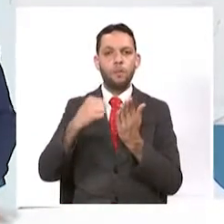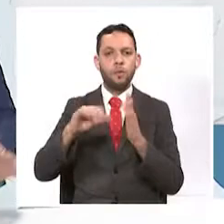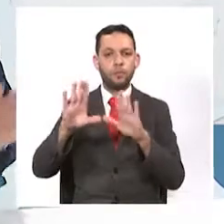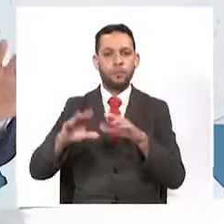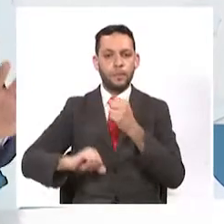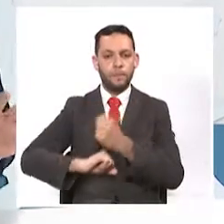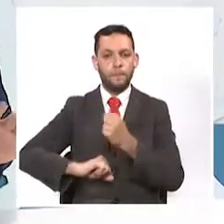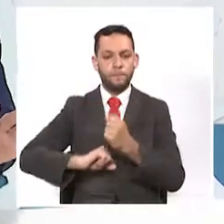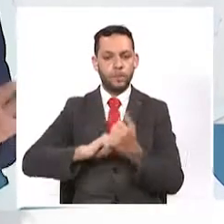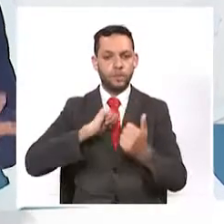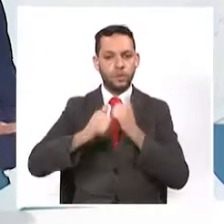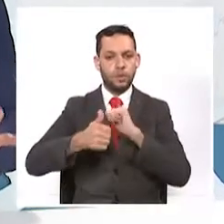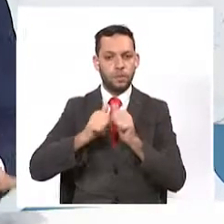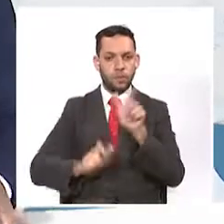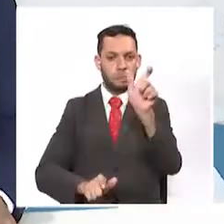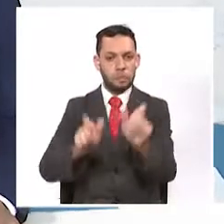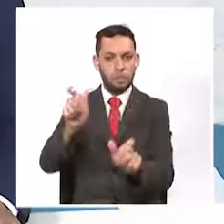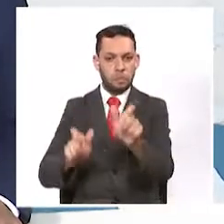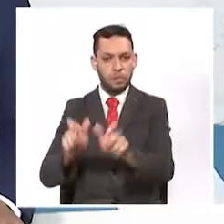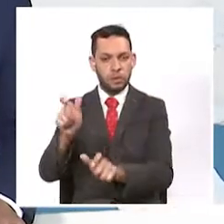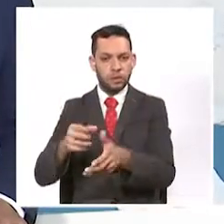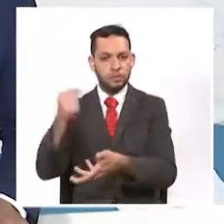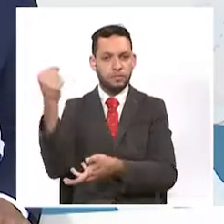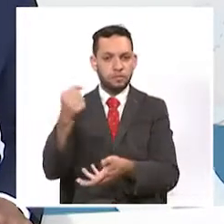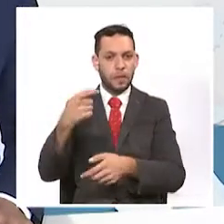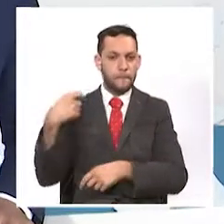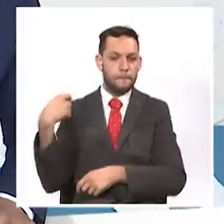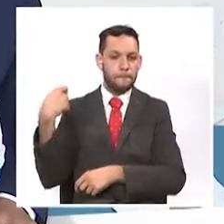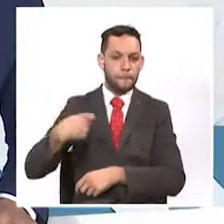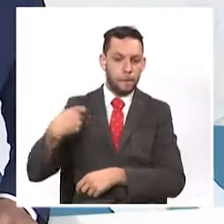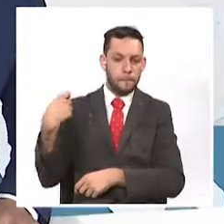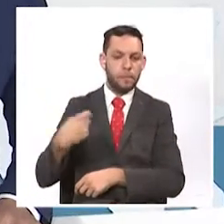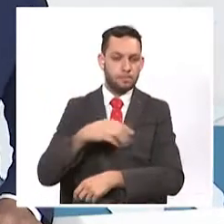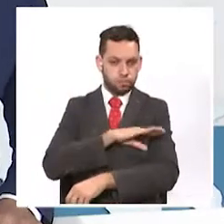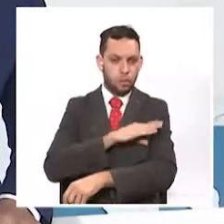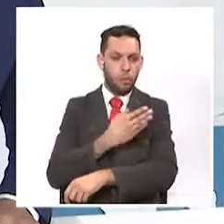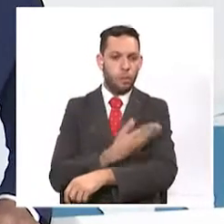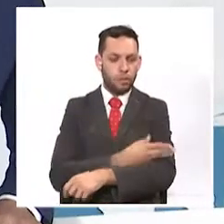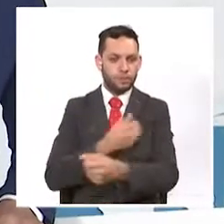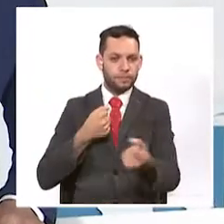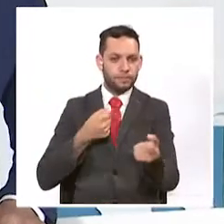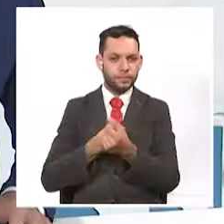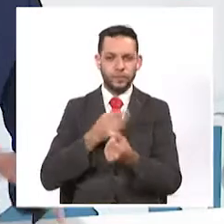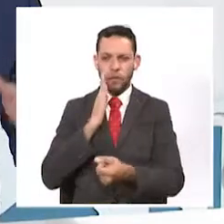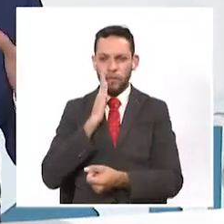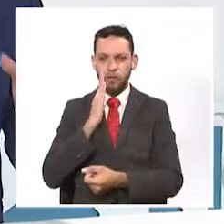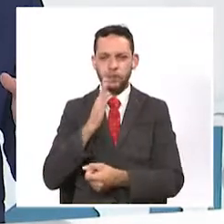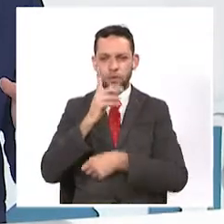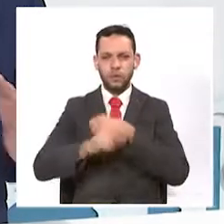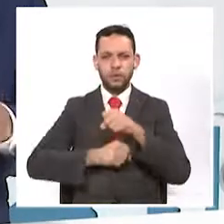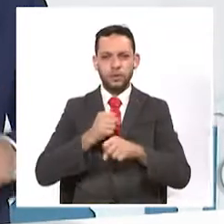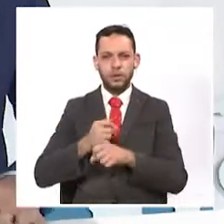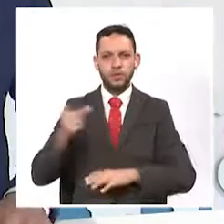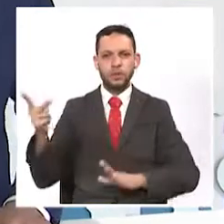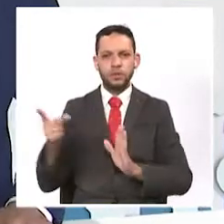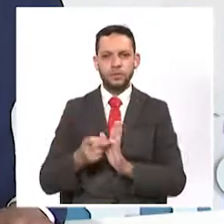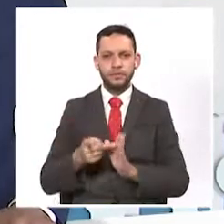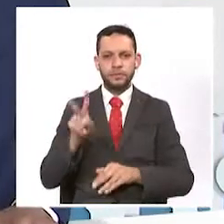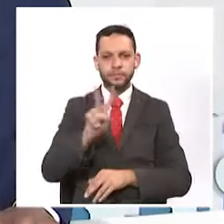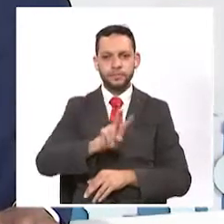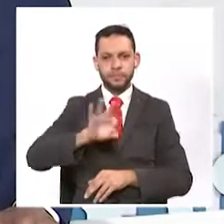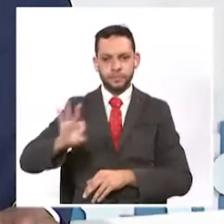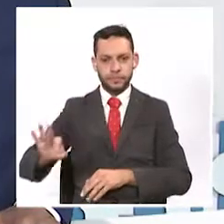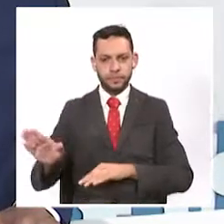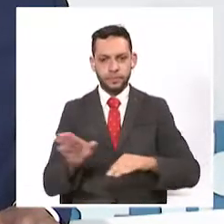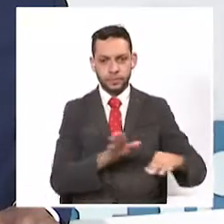es una estrategia fundamental para el fortalecimiento de los procesos de alto rendimiento de cara a los Juegos Nacionales. En el caso de Manizales, la Secretaría del